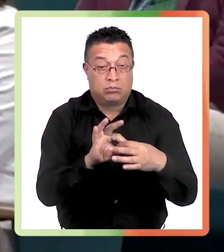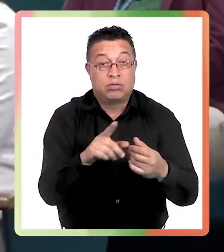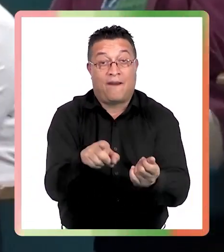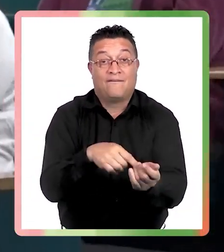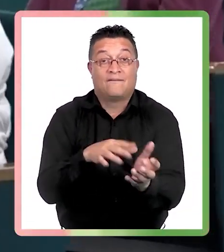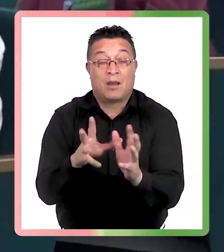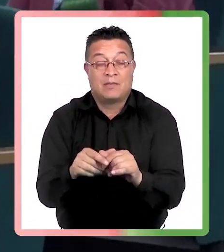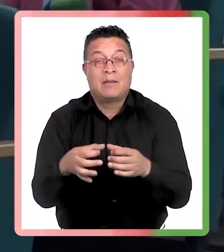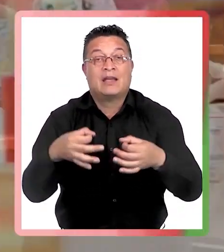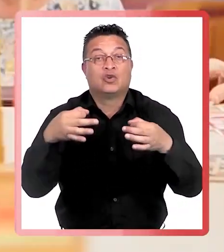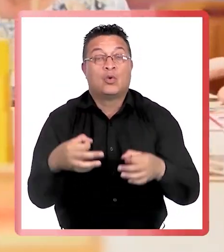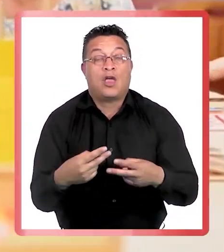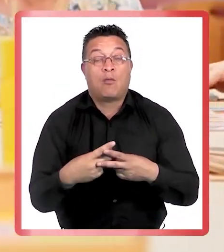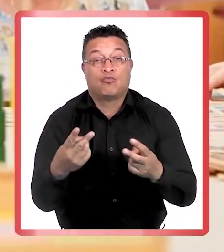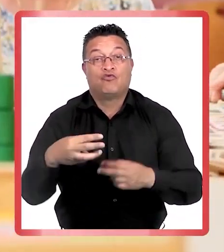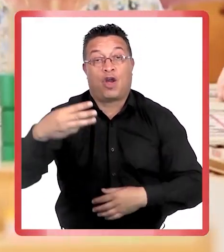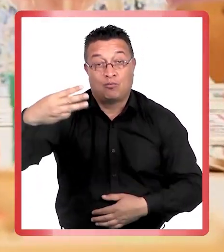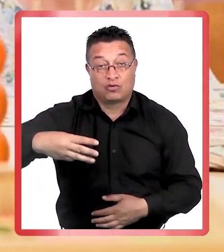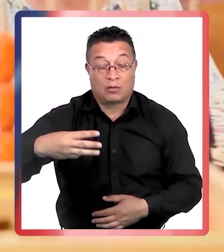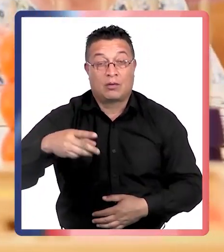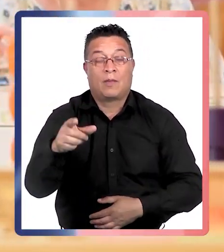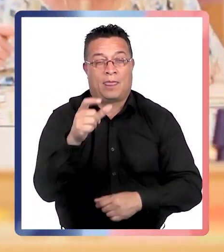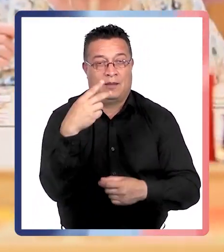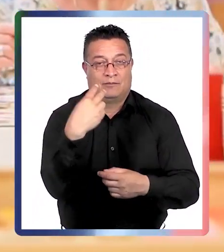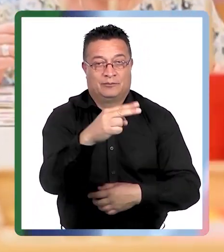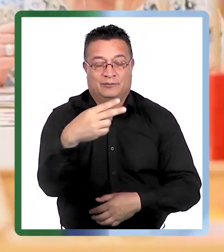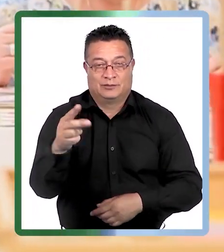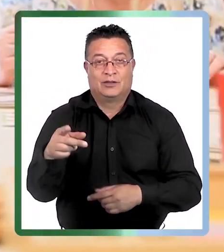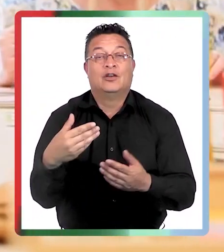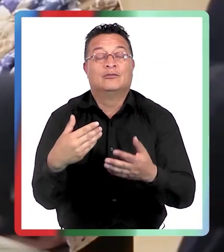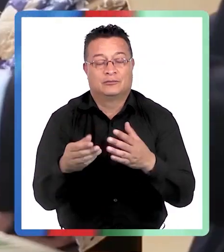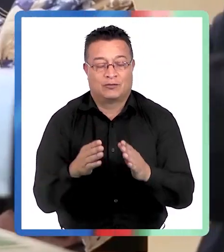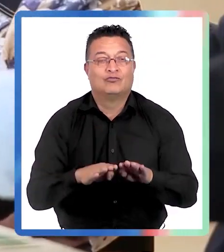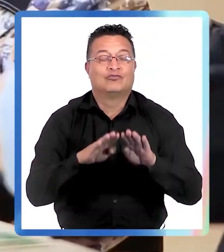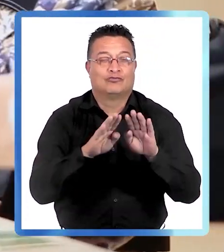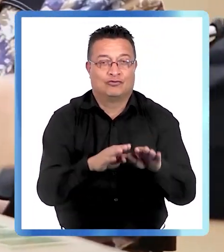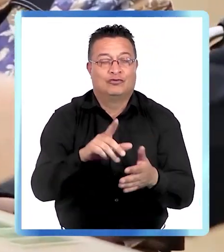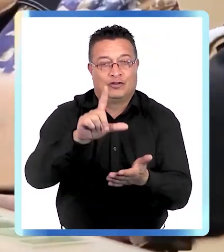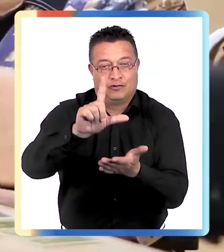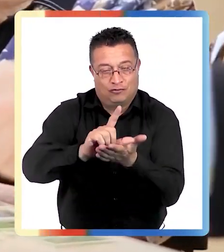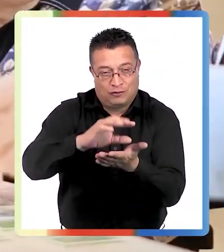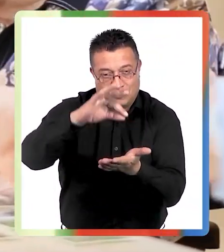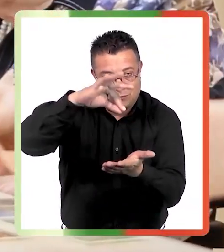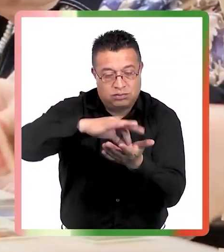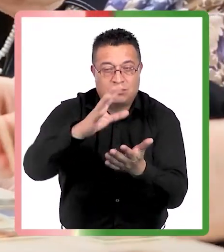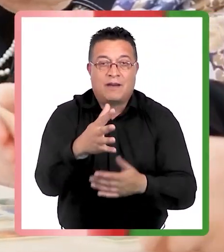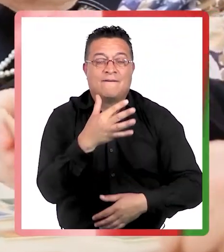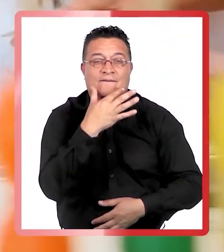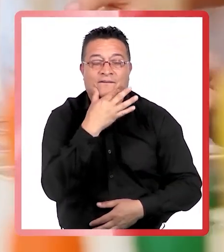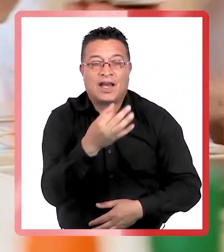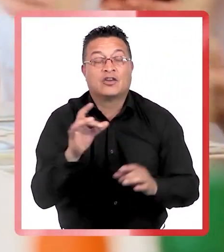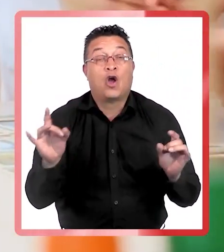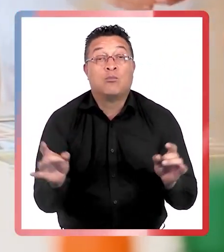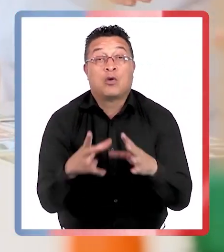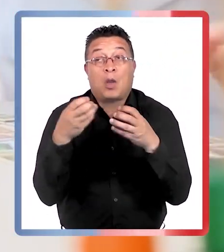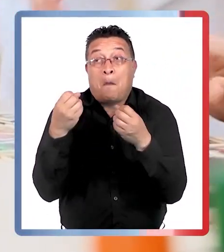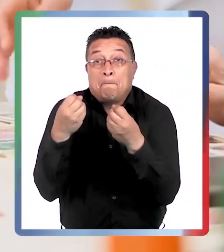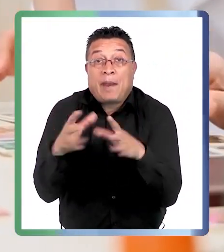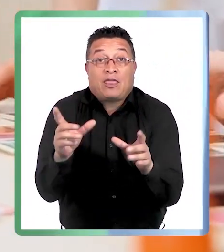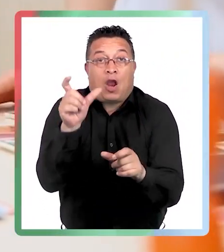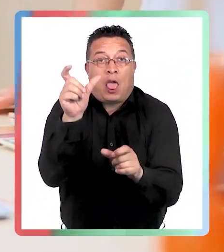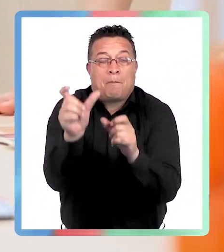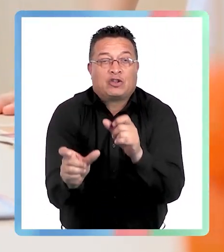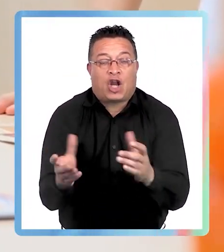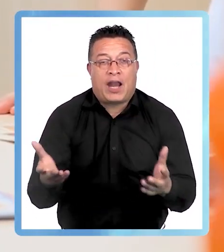familias y seguridad pública del municipio a sus portadores, favoreciendo una localización más temprana y eficaz en caso de extravío de la